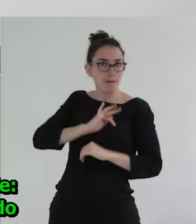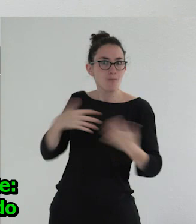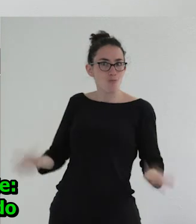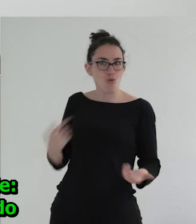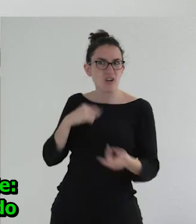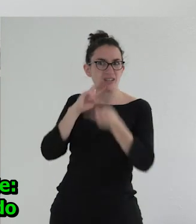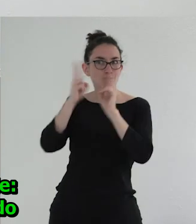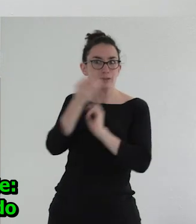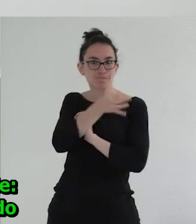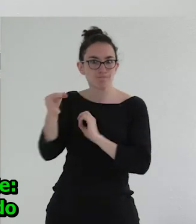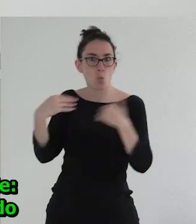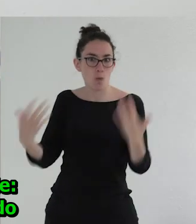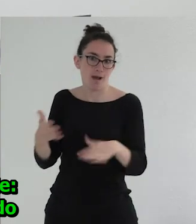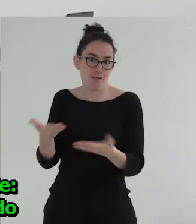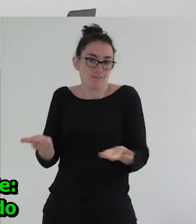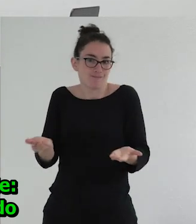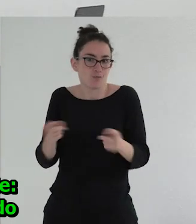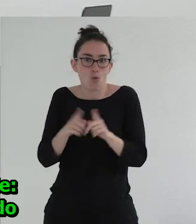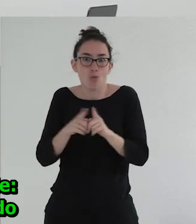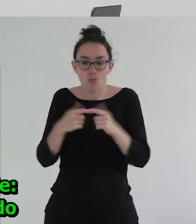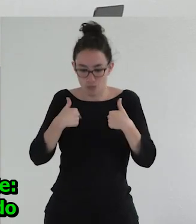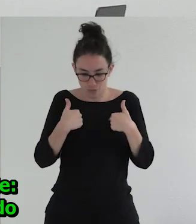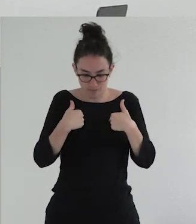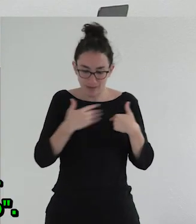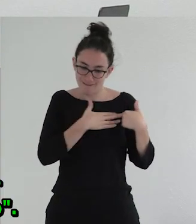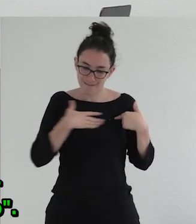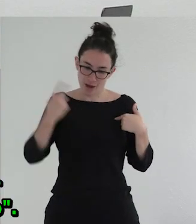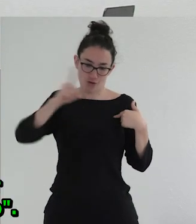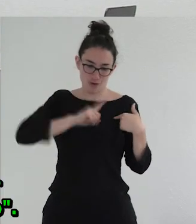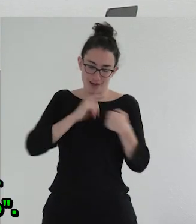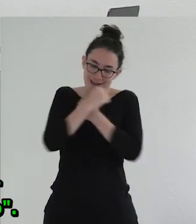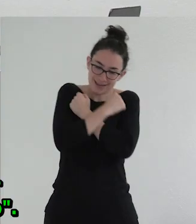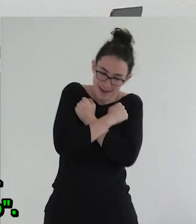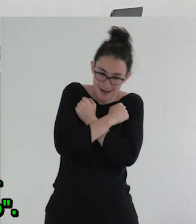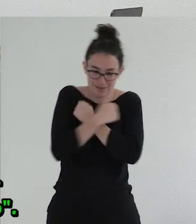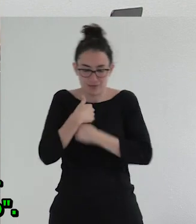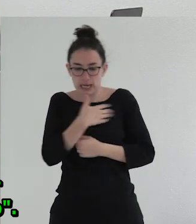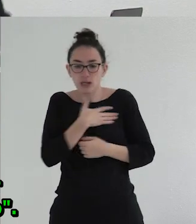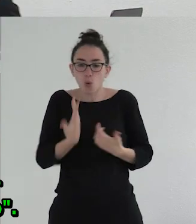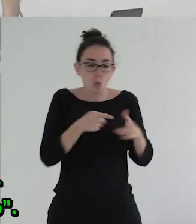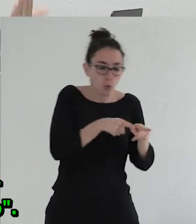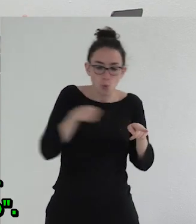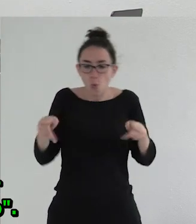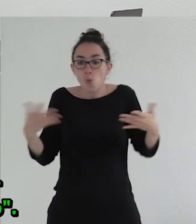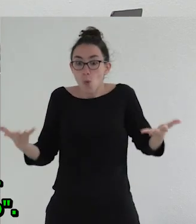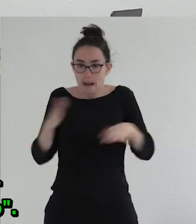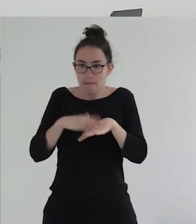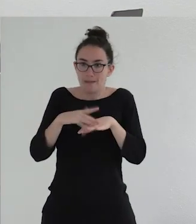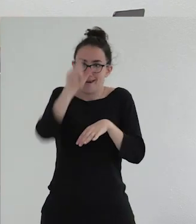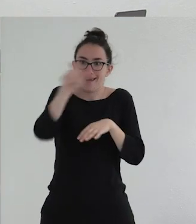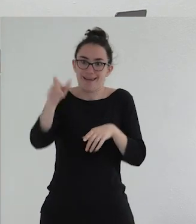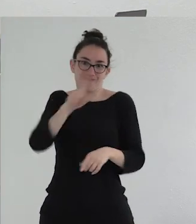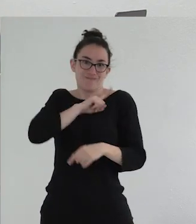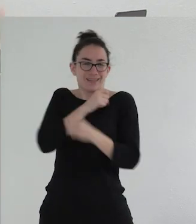hay una interpelación de, bueno, yo soy un ser que quiere ser querido y quiero colocarme en algún lugar para hacerme legible para el